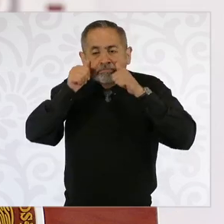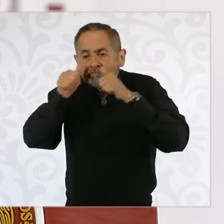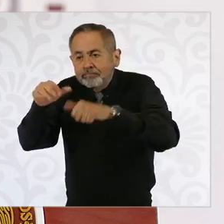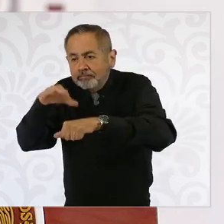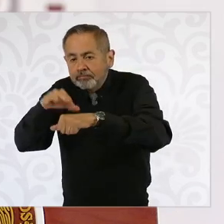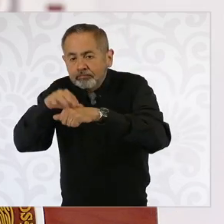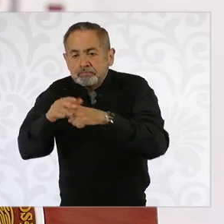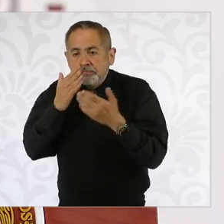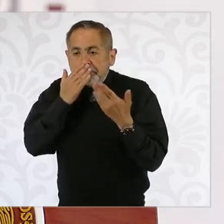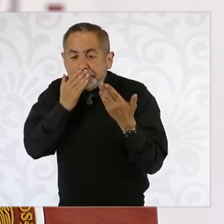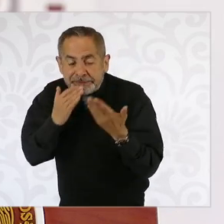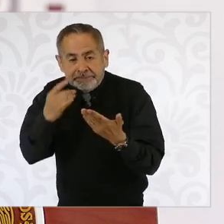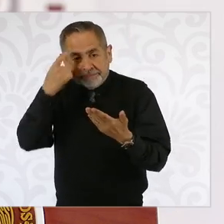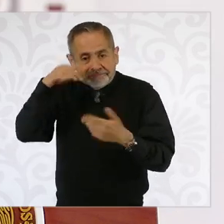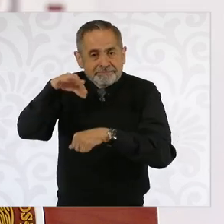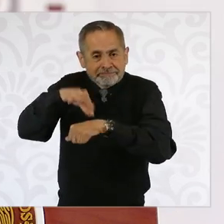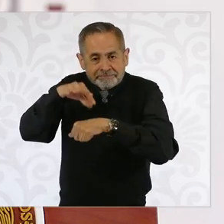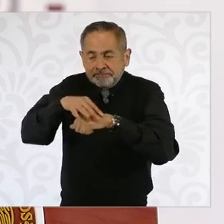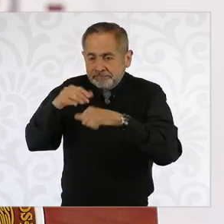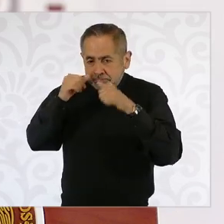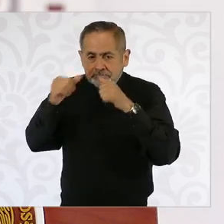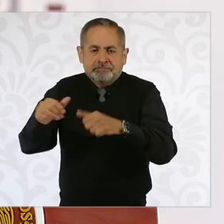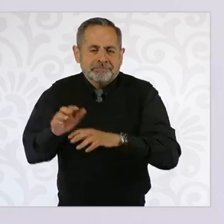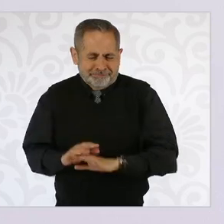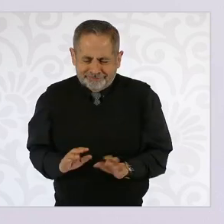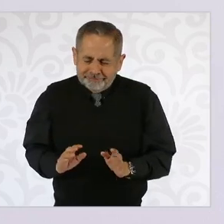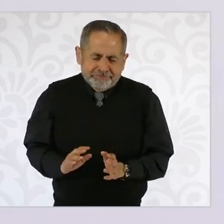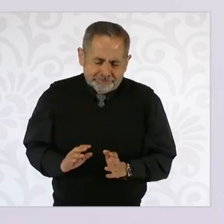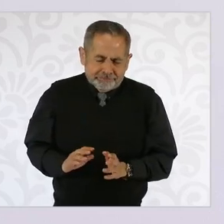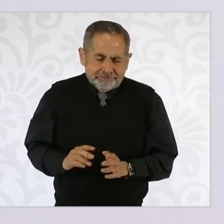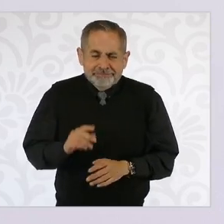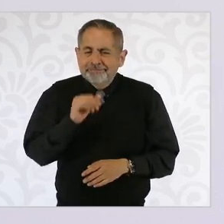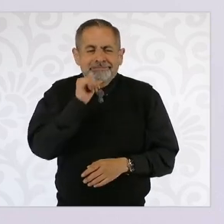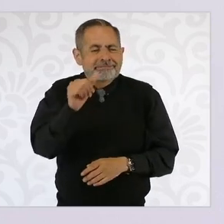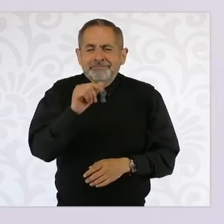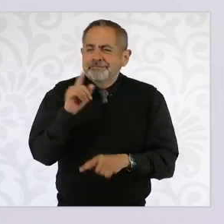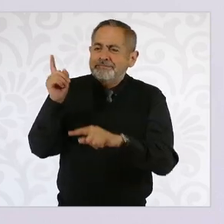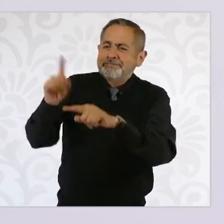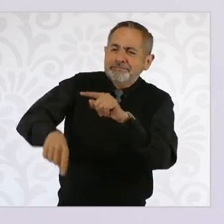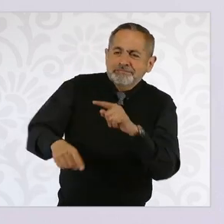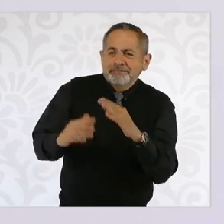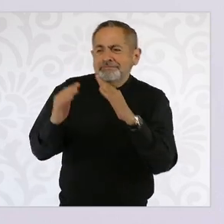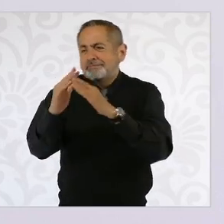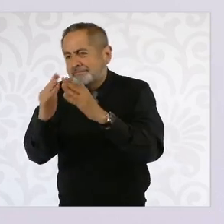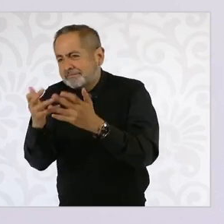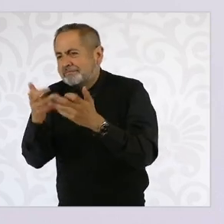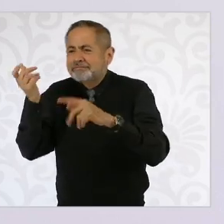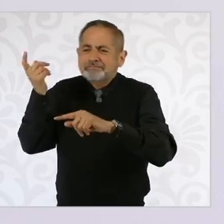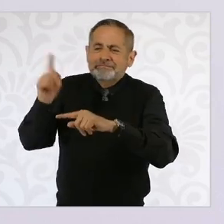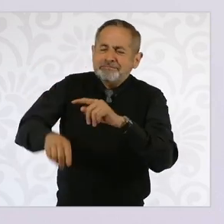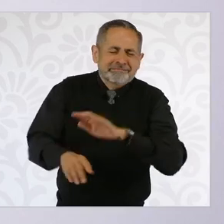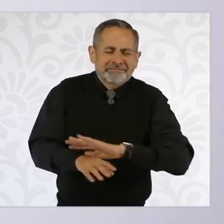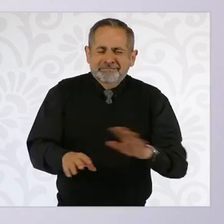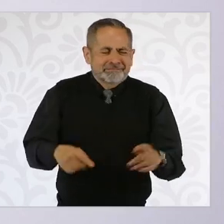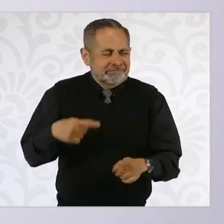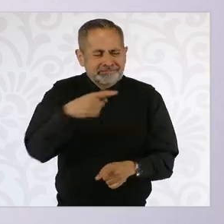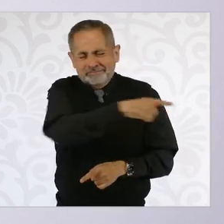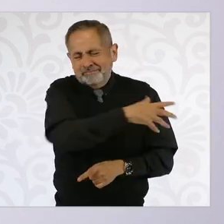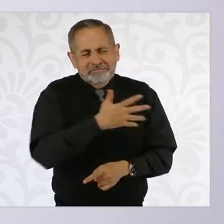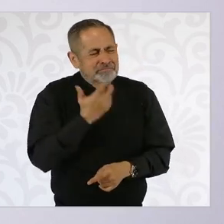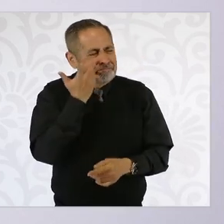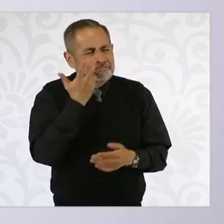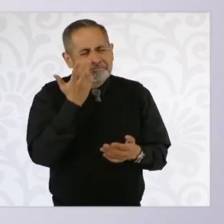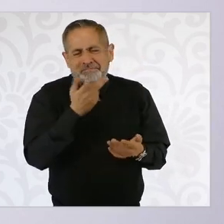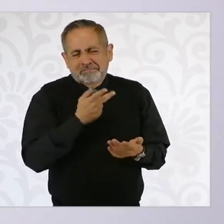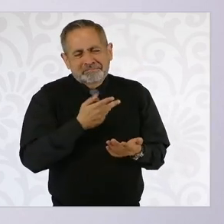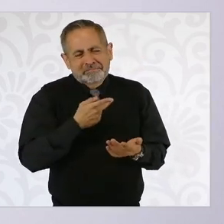bienestar para poderles ayudar. Y no tiene nada que ver con quitarle su casa o todas estas barbaridades que